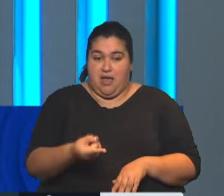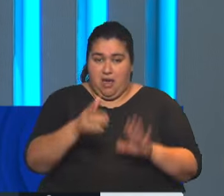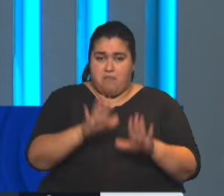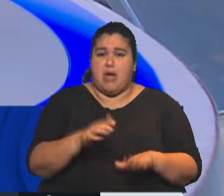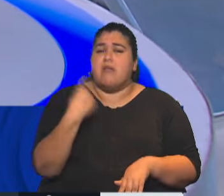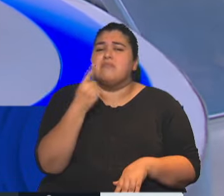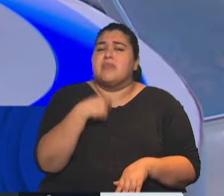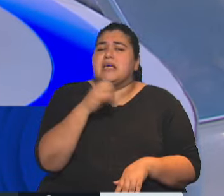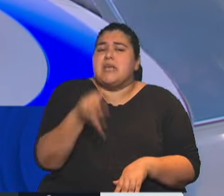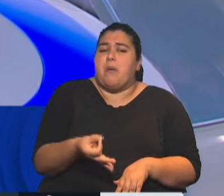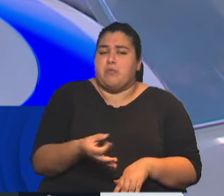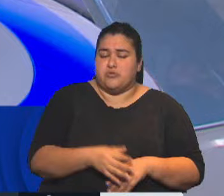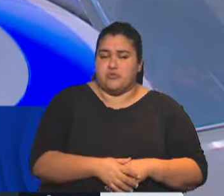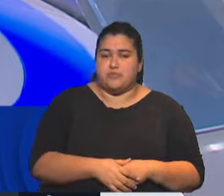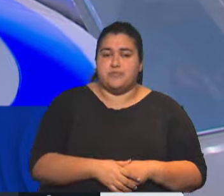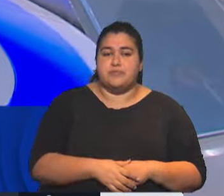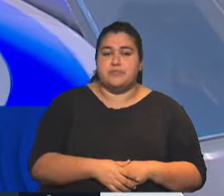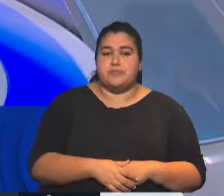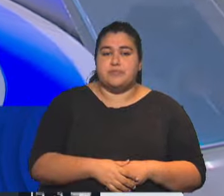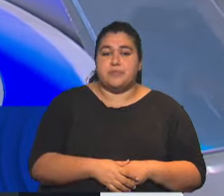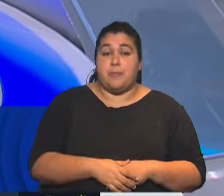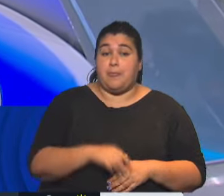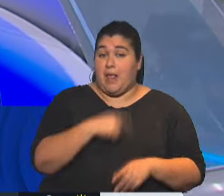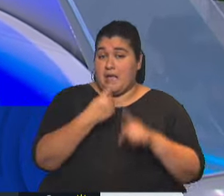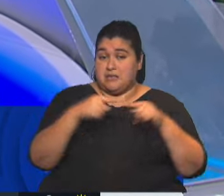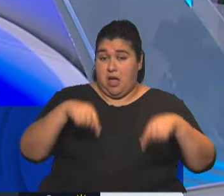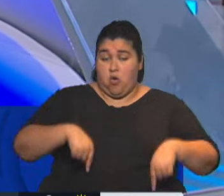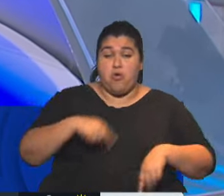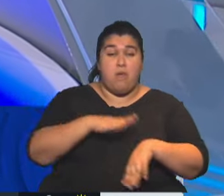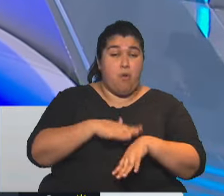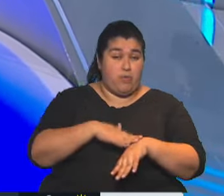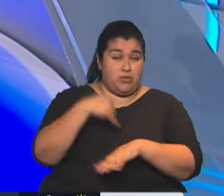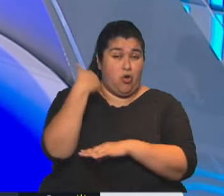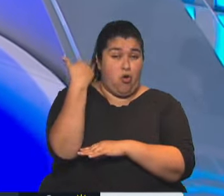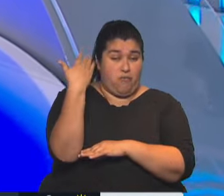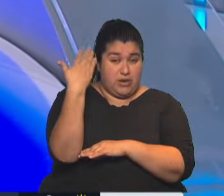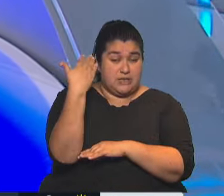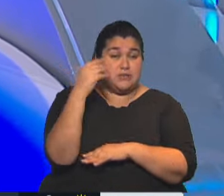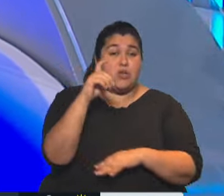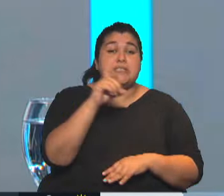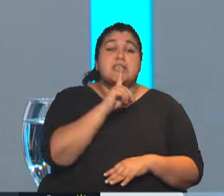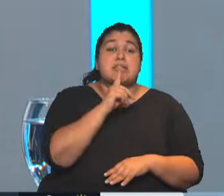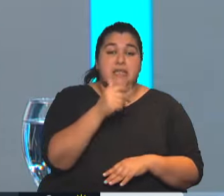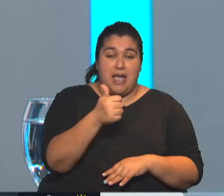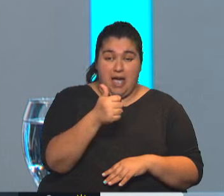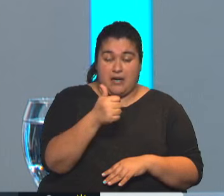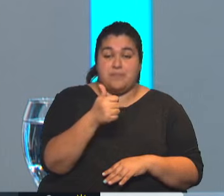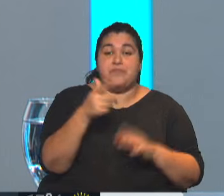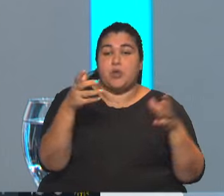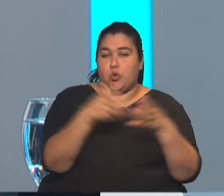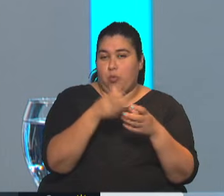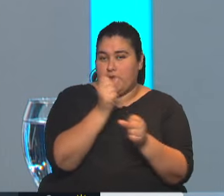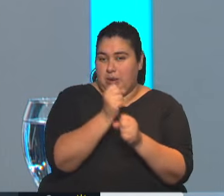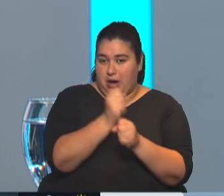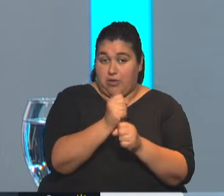sabe, Jimé, hasta el momento? Bueno, en este momento hay una conferencia de prensa de la CTA de los trabajadores, una de